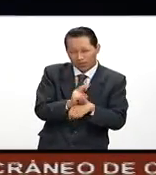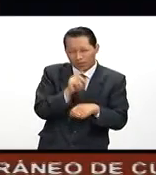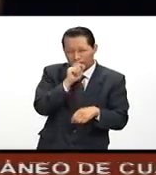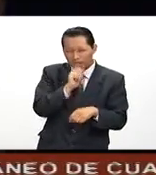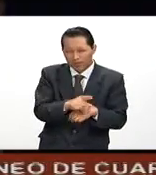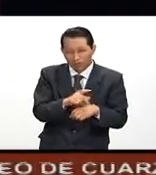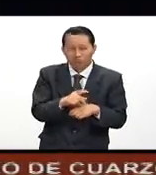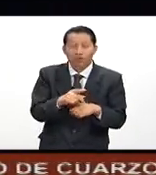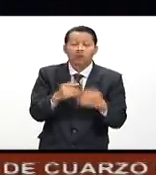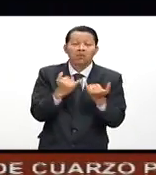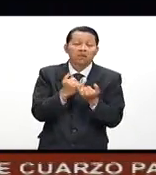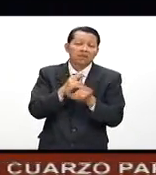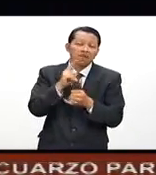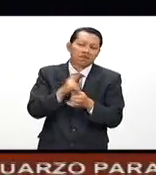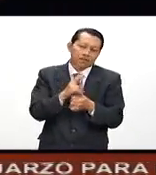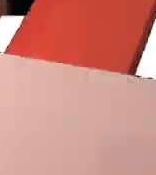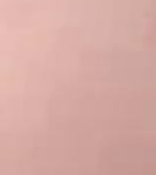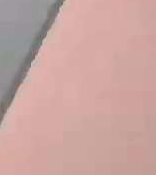reducir la contaminación.